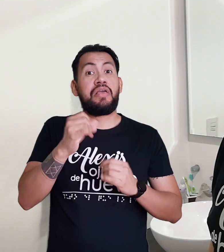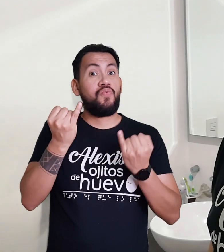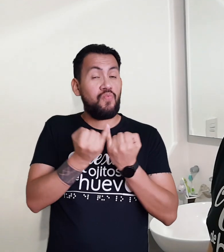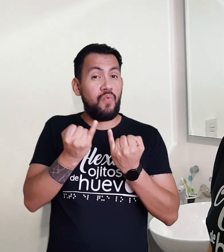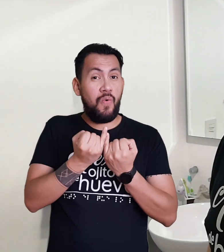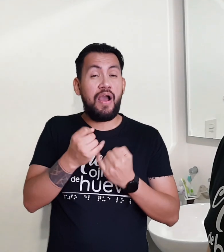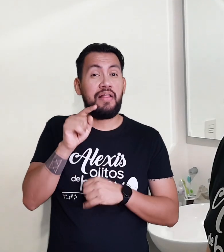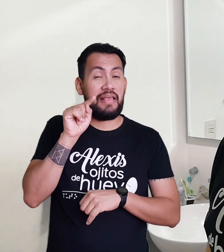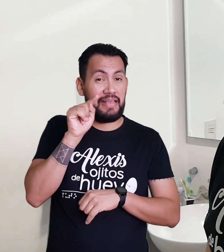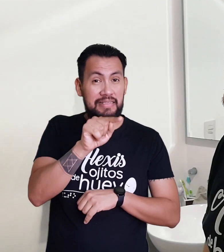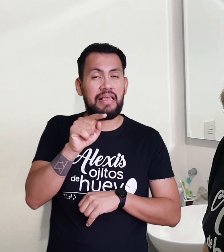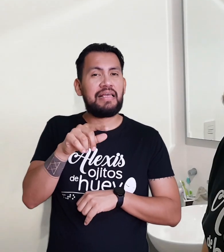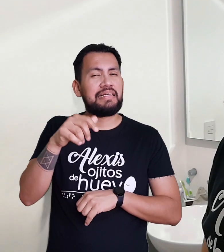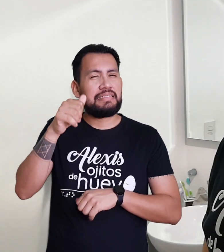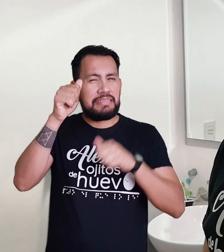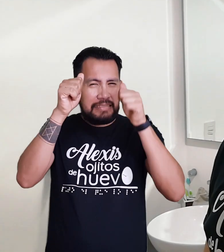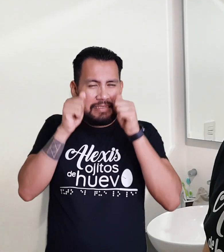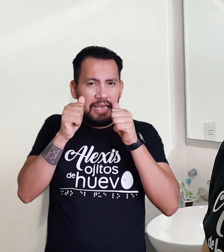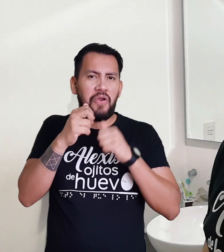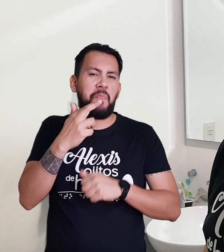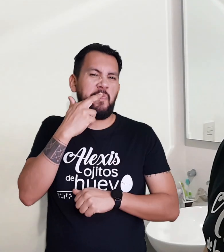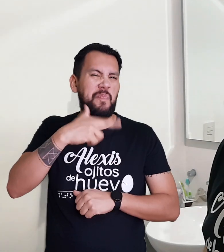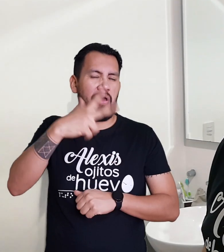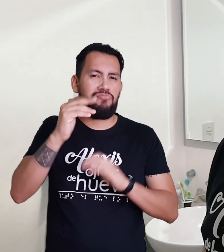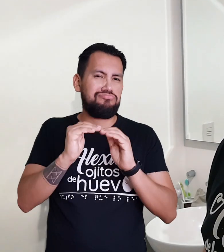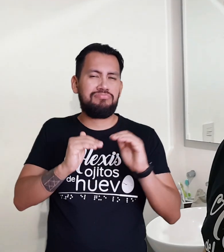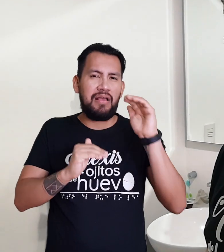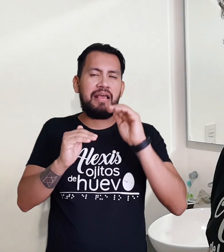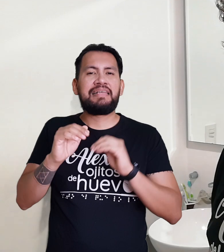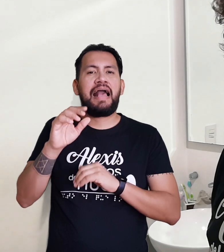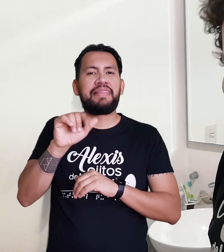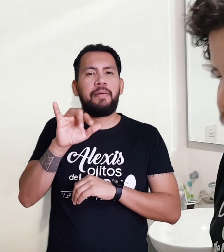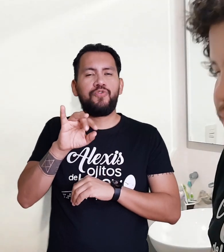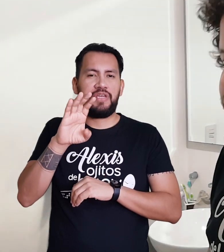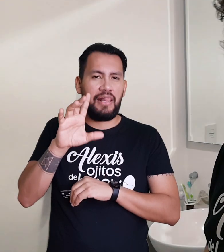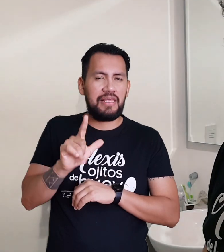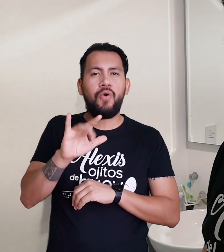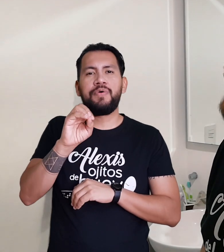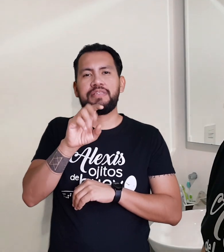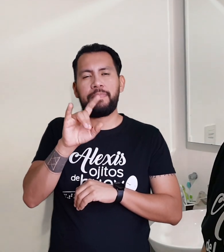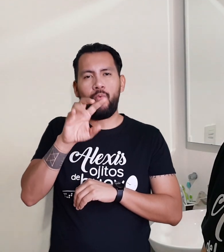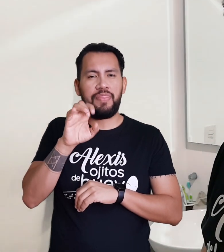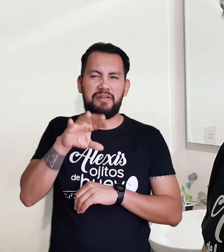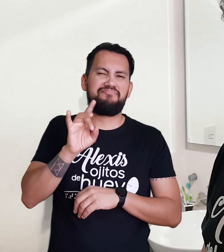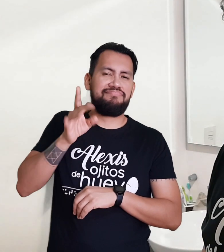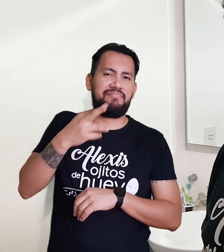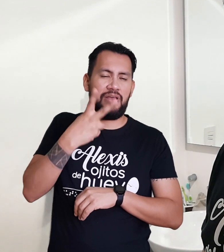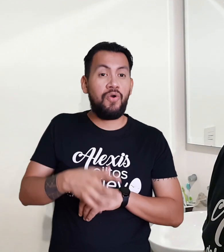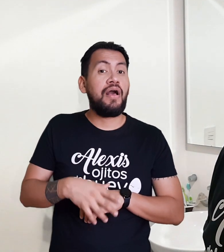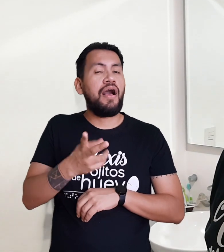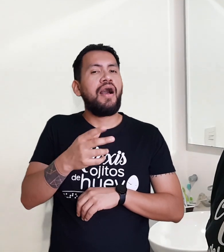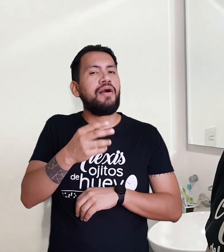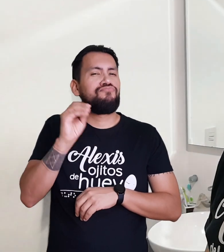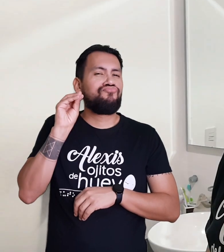Lavársela Y hacer el pito La cotocha Y guardarme El agua A las gargaras Alexis Ojitos de Huevo Muchas